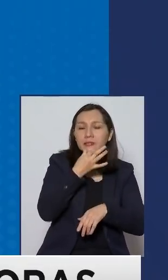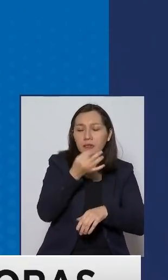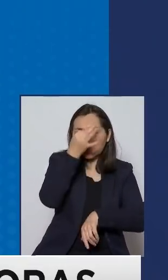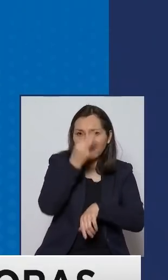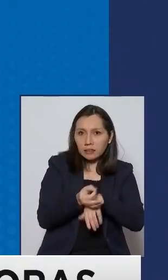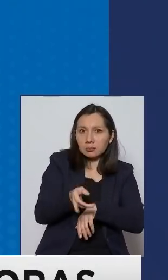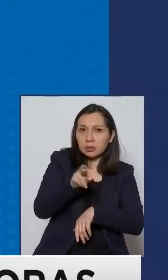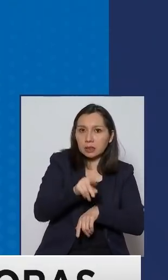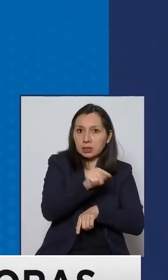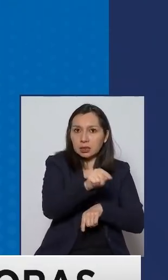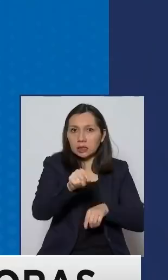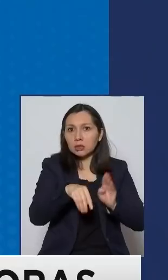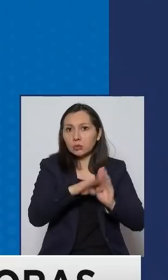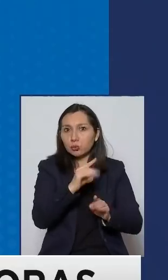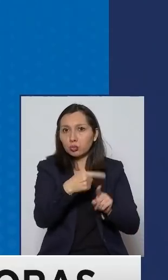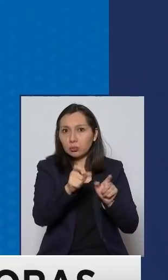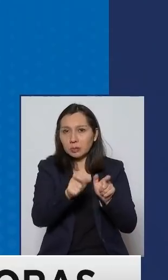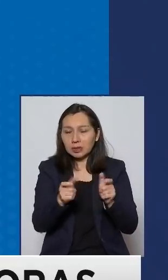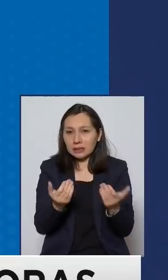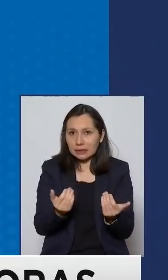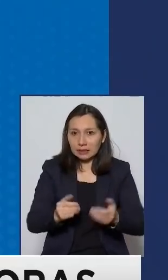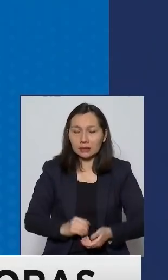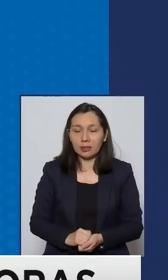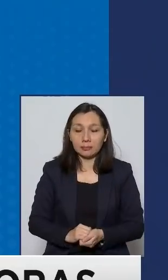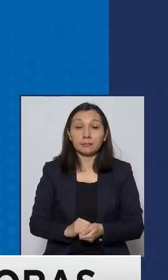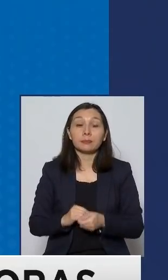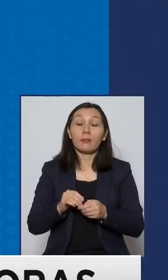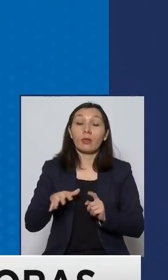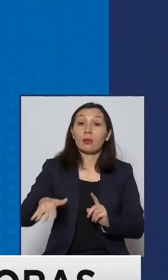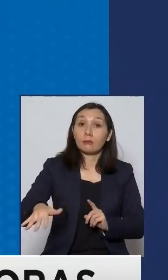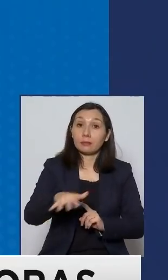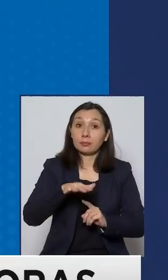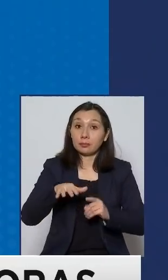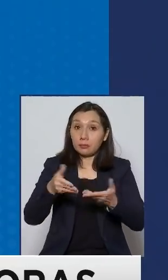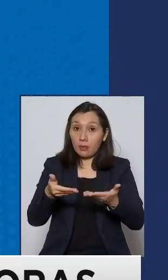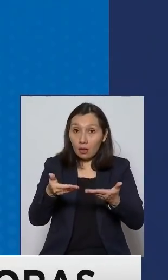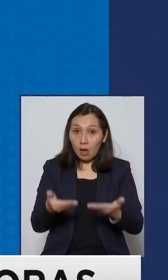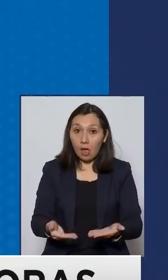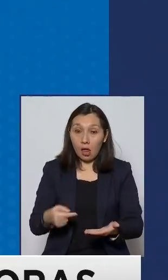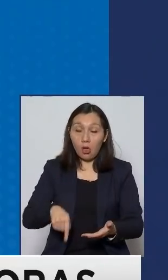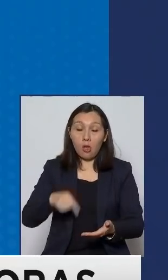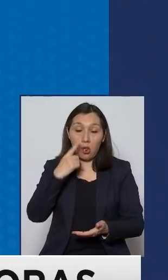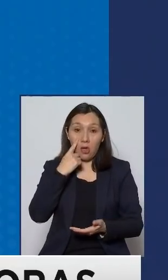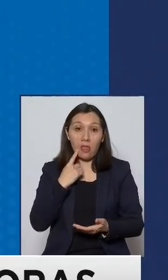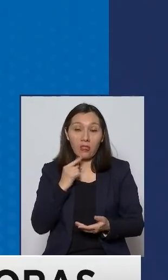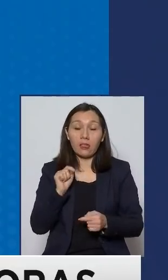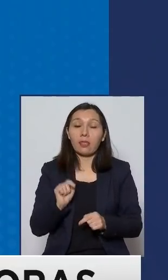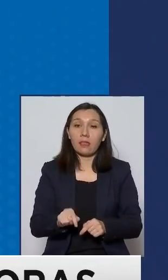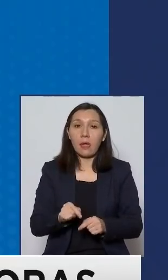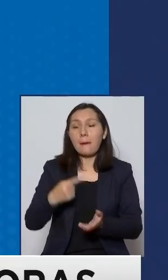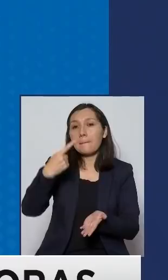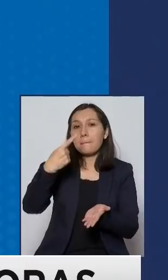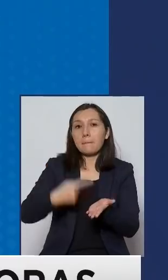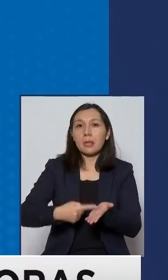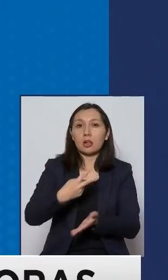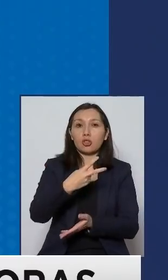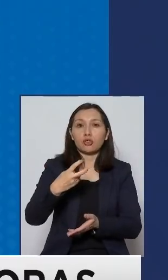enfermedad. En relación a la situación de hoy día, tenemos 1